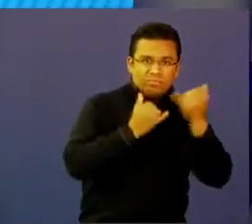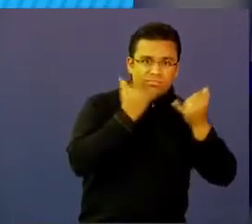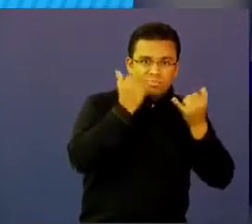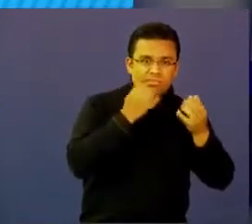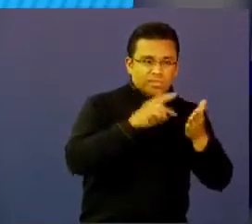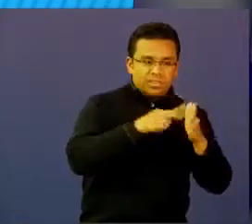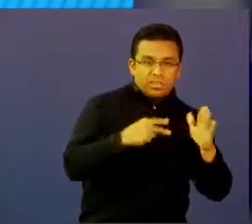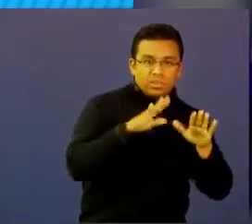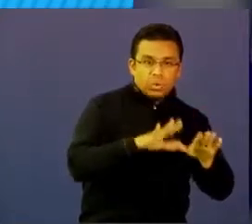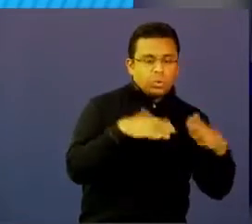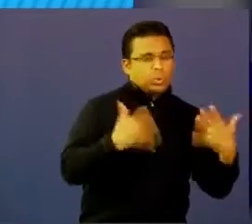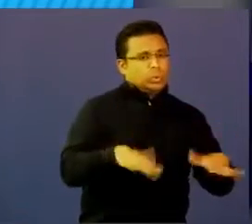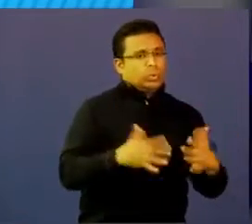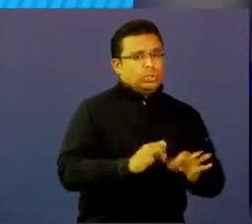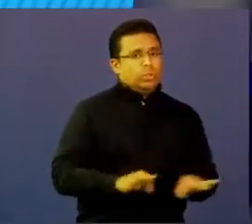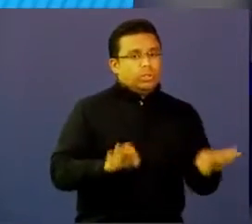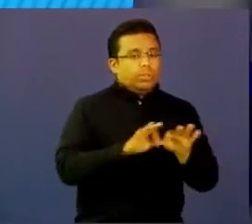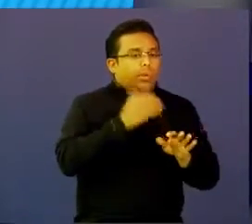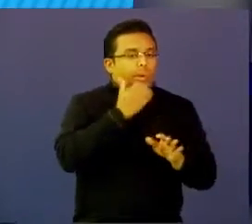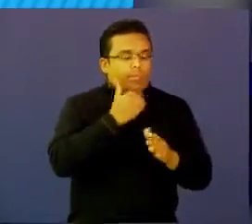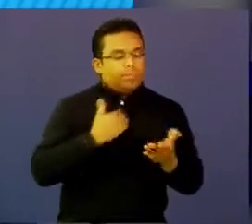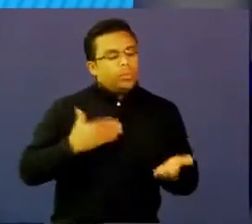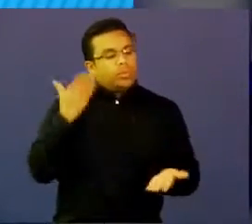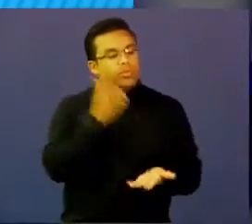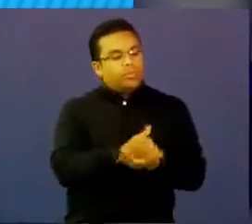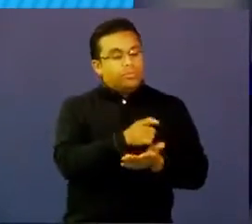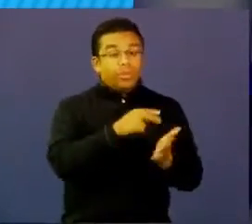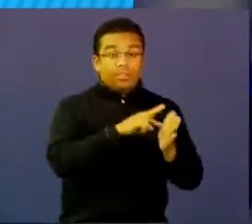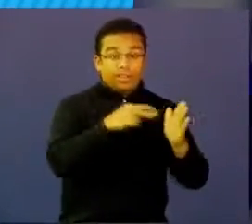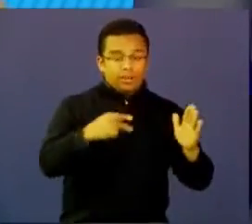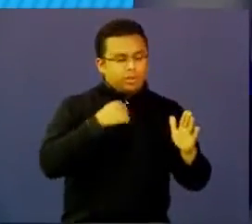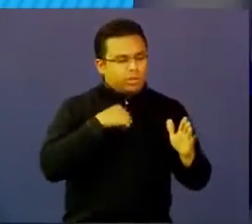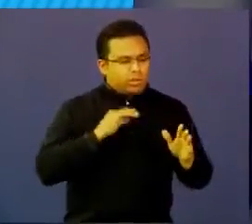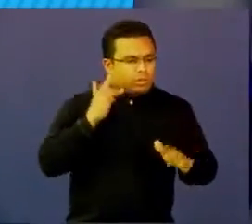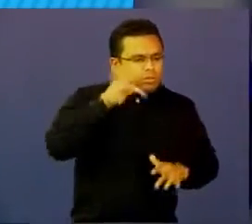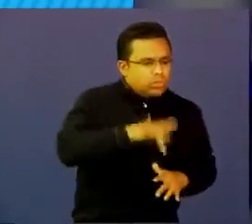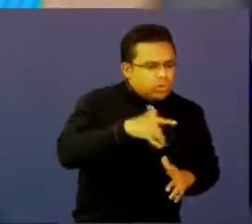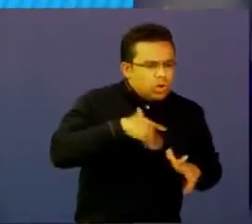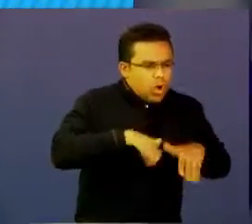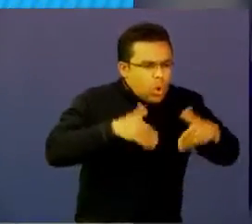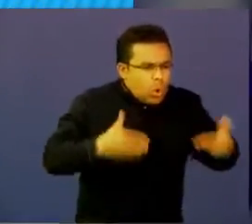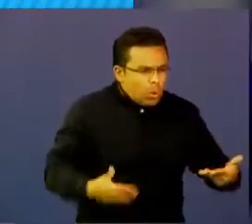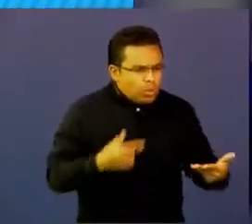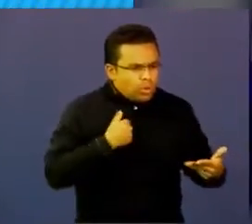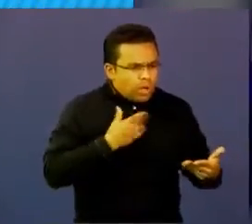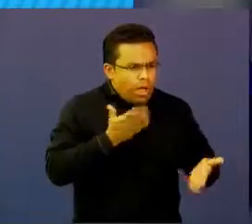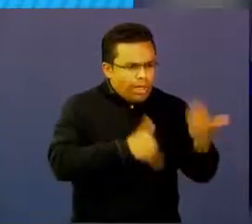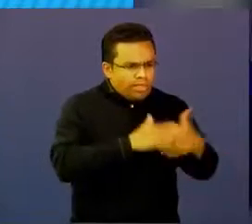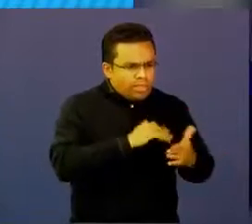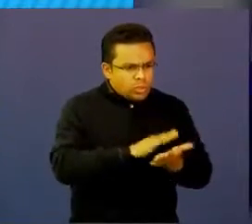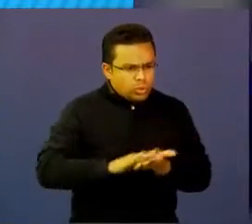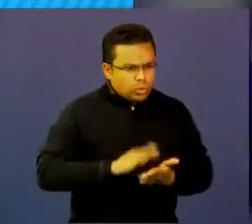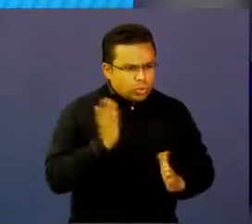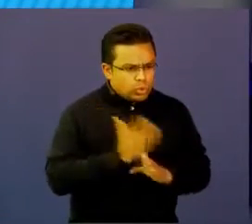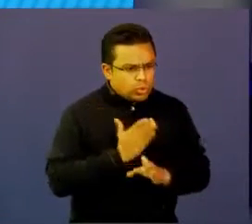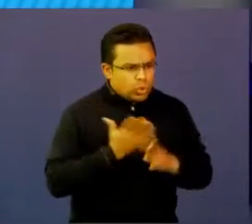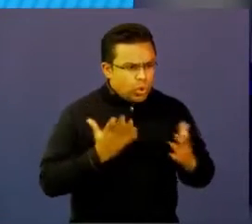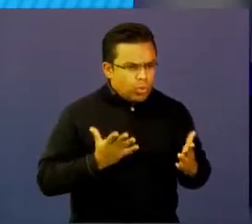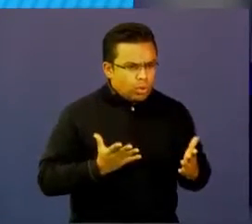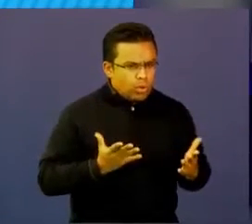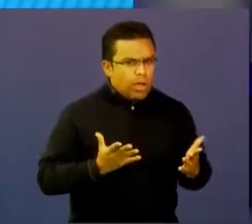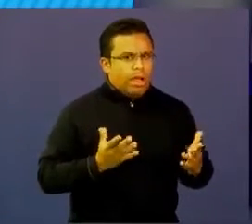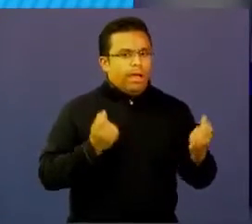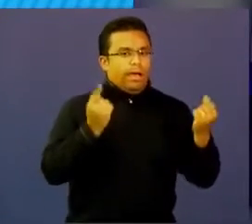veces va a la tecnología y la usa para saber cómo el mundo, inspirarse, cómo el mundo solucionó un problema, pues son, son, son